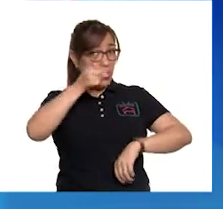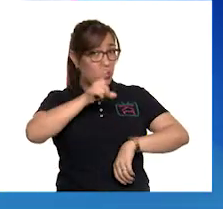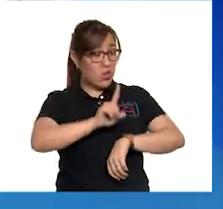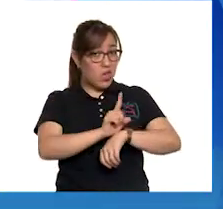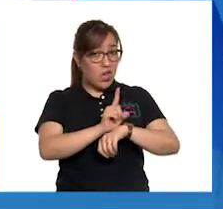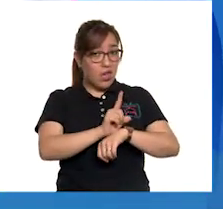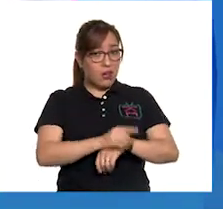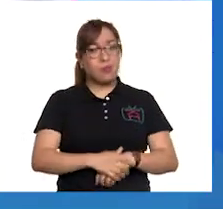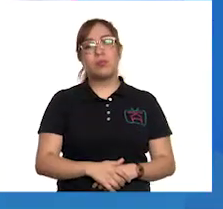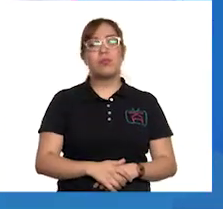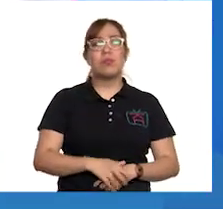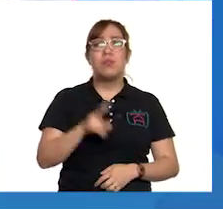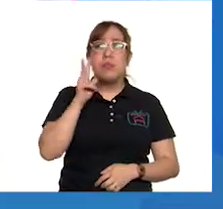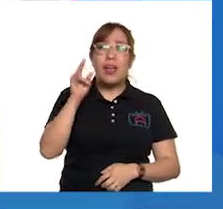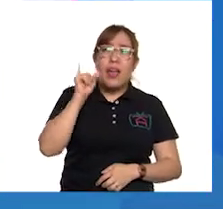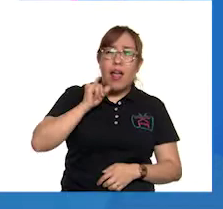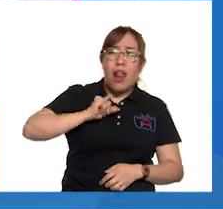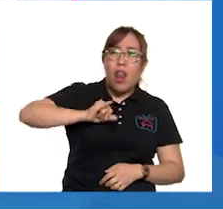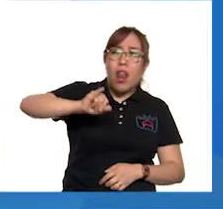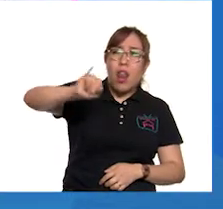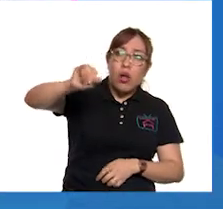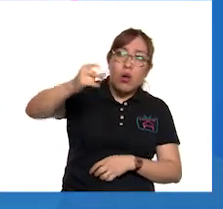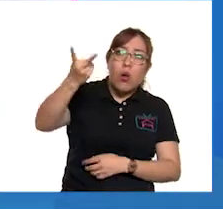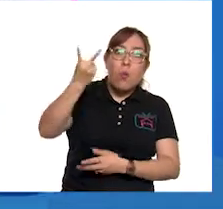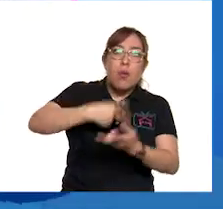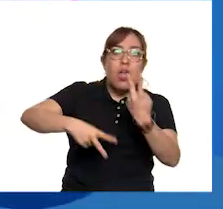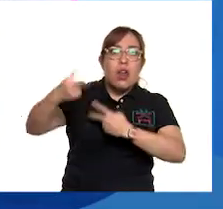vio venir una tormenta.